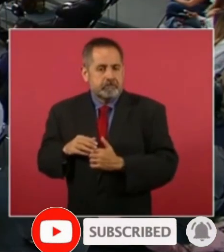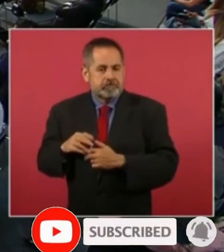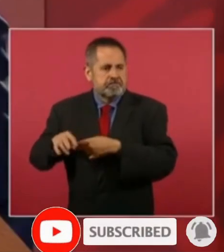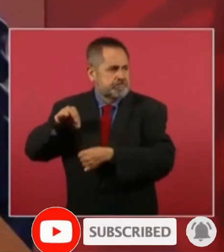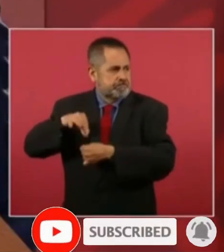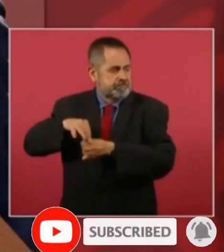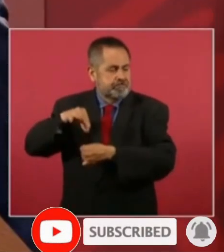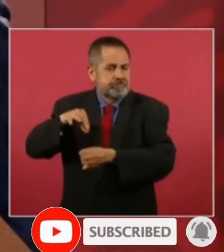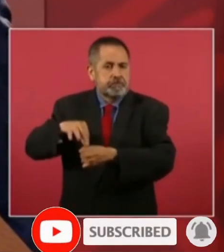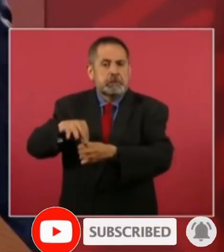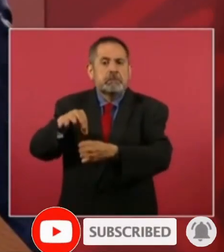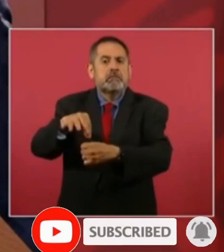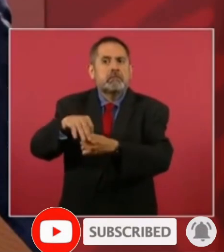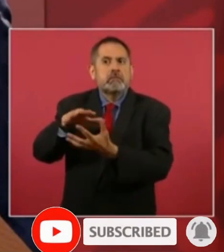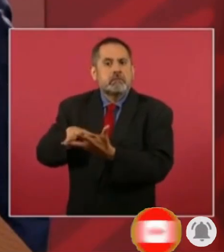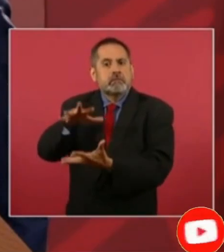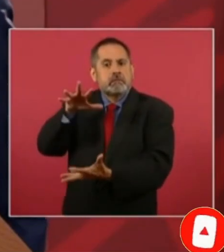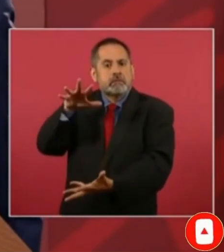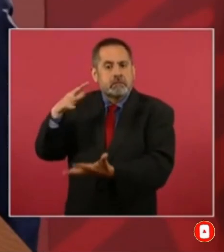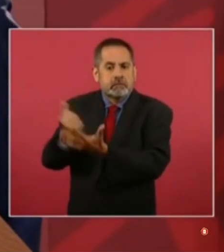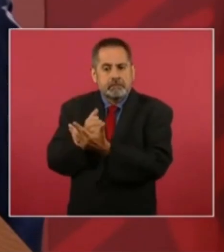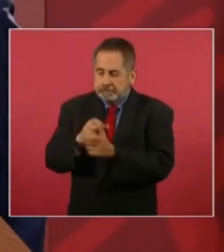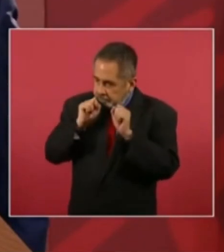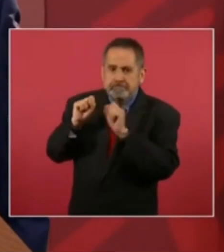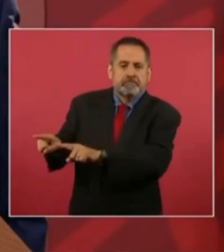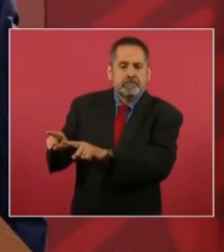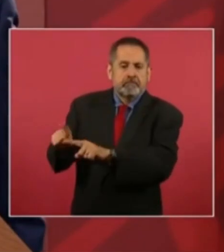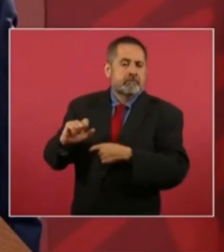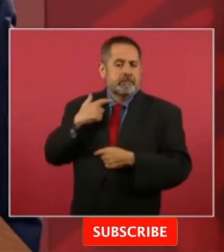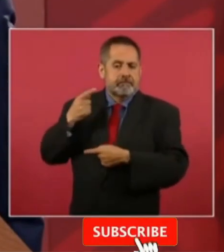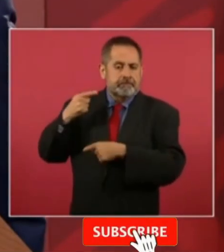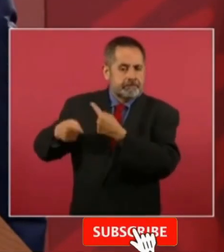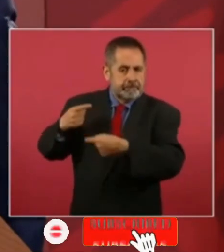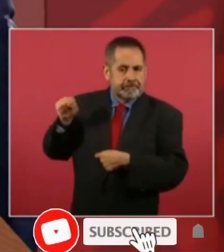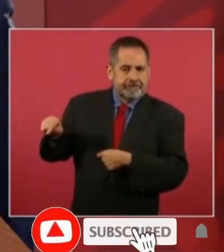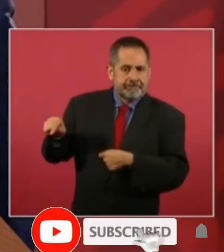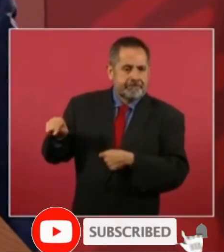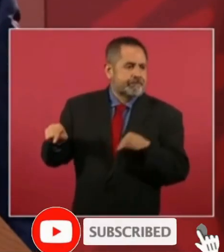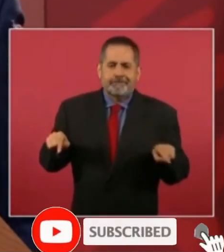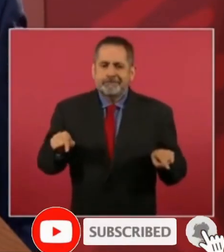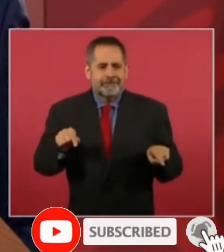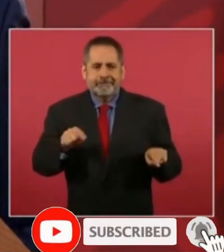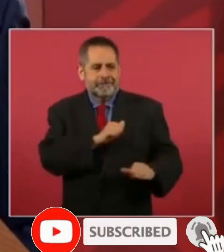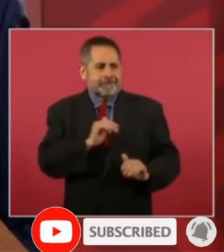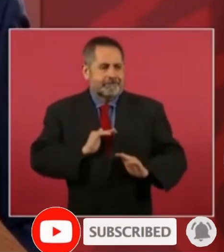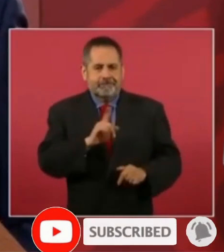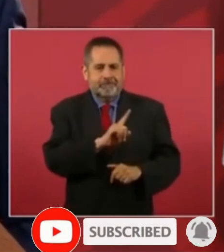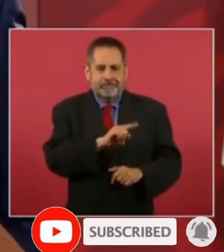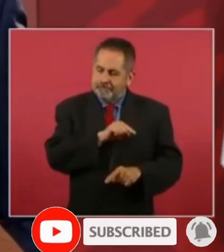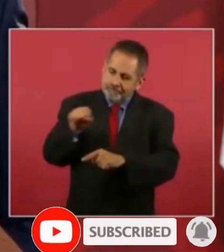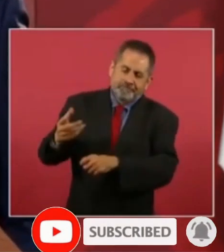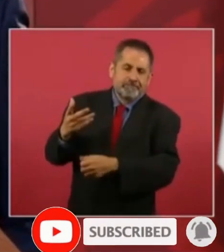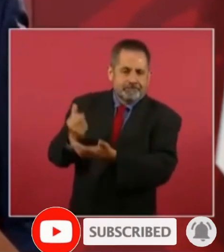votan por el movimiento que encabeza Evo